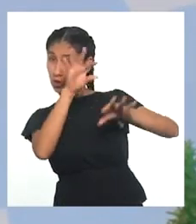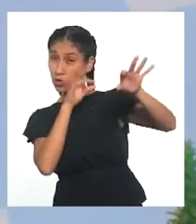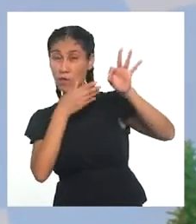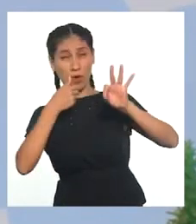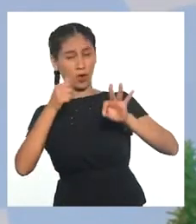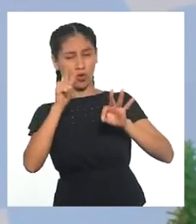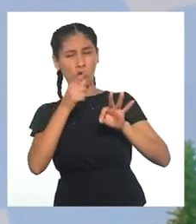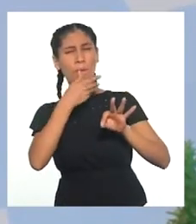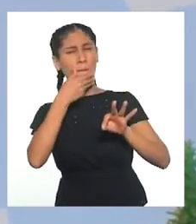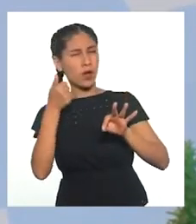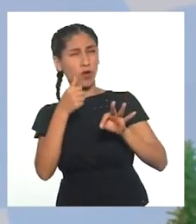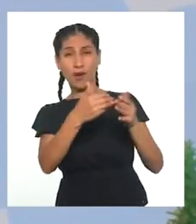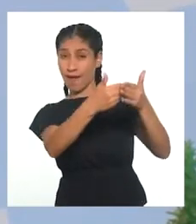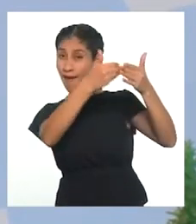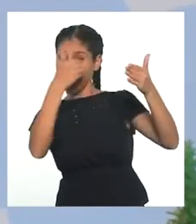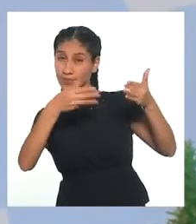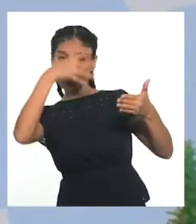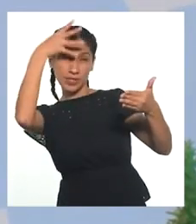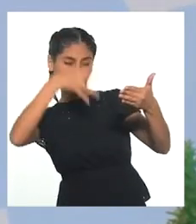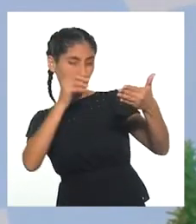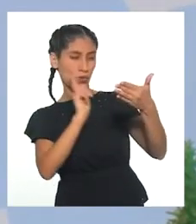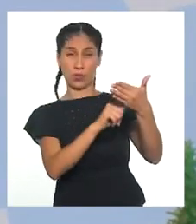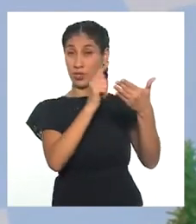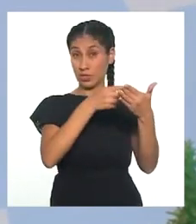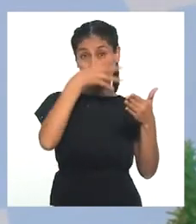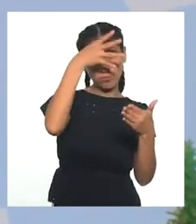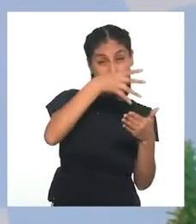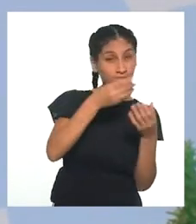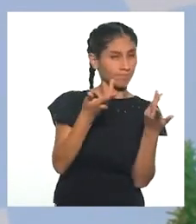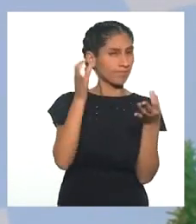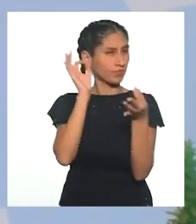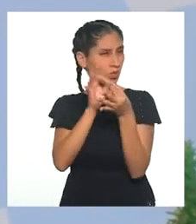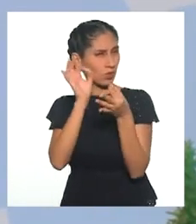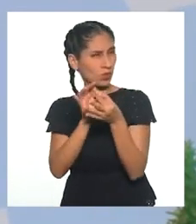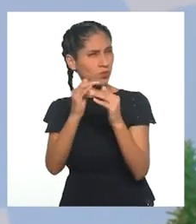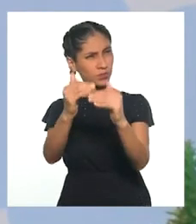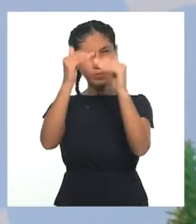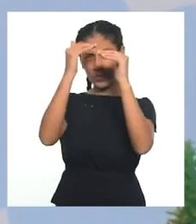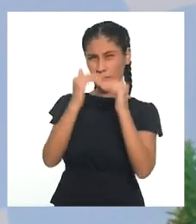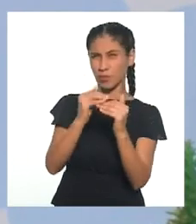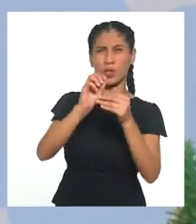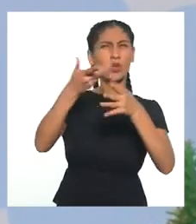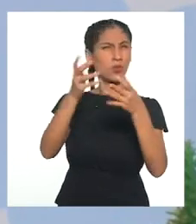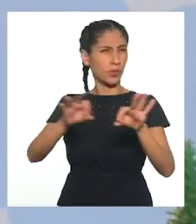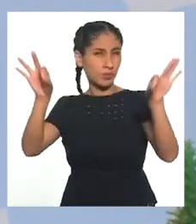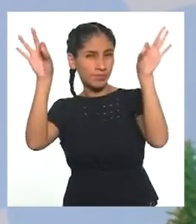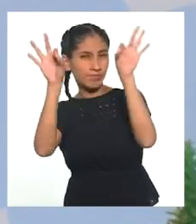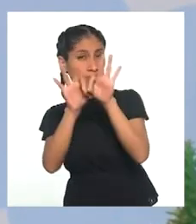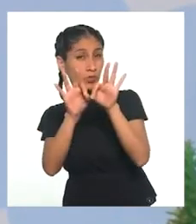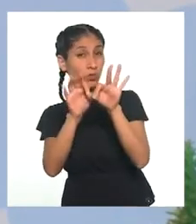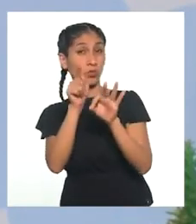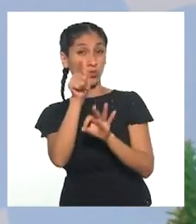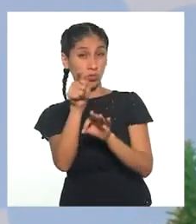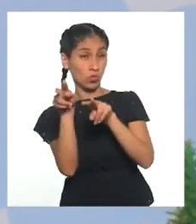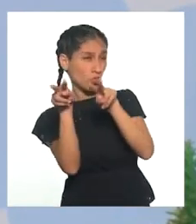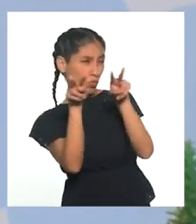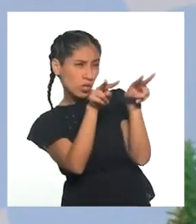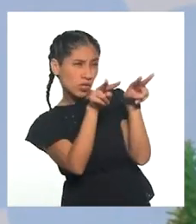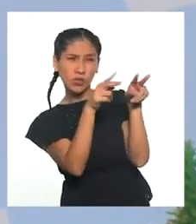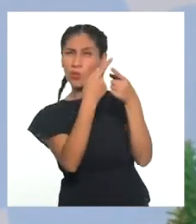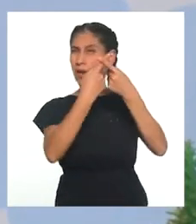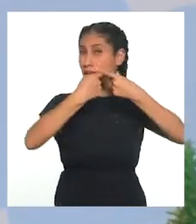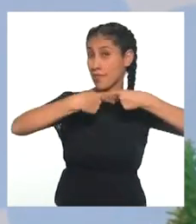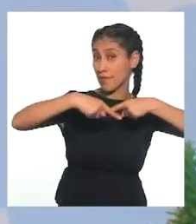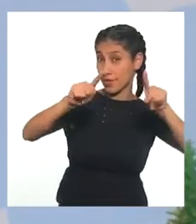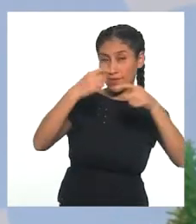a formular soluciones puntuales. Correcto. Y, una acotación importante, ¿sabes cuál es la diferencia entre